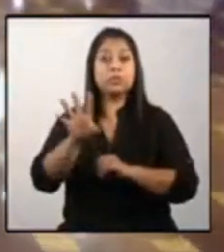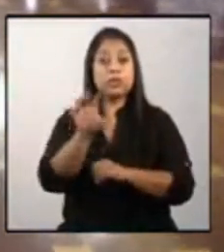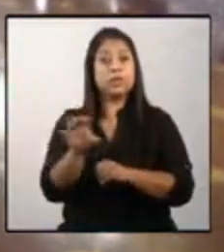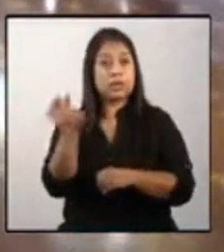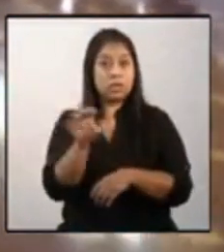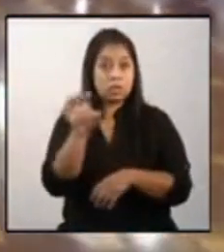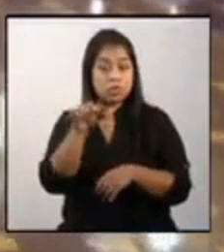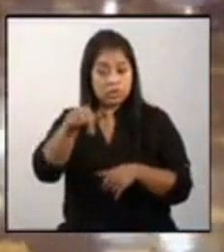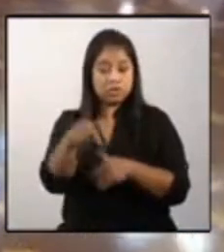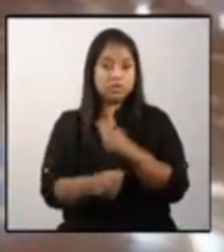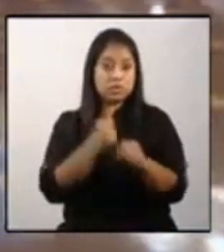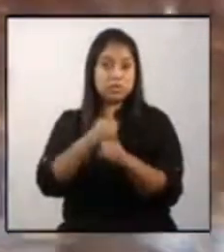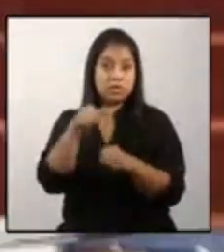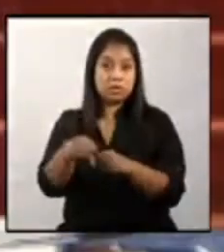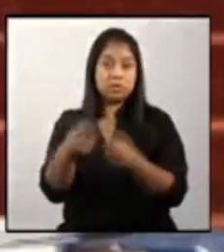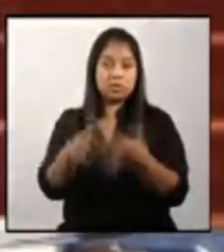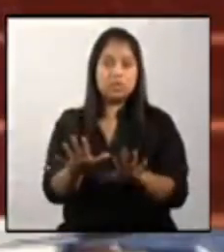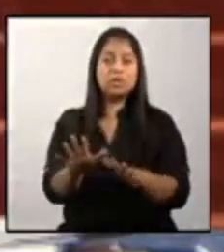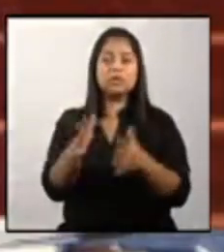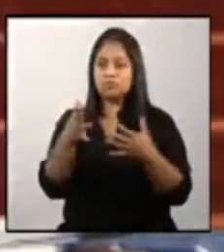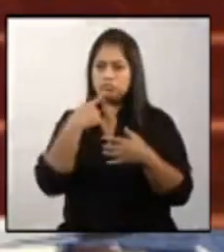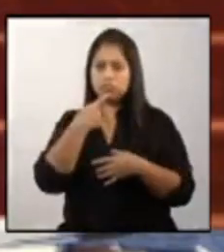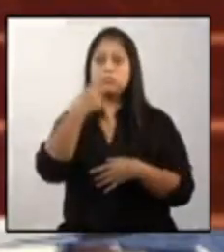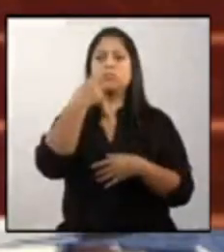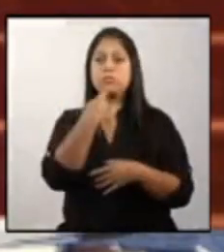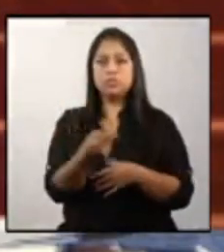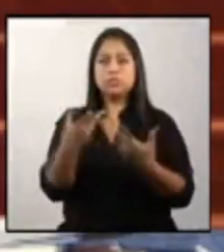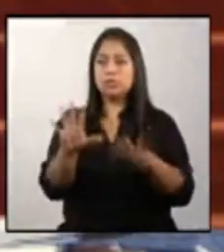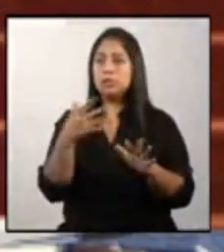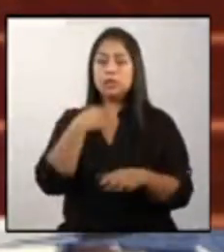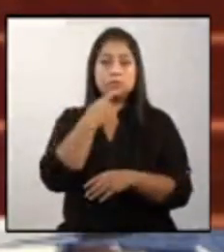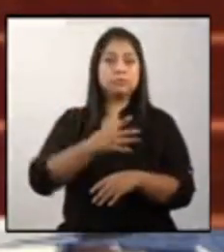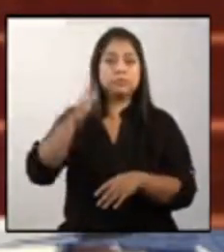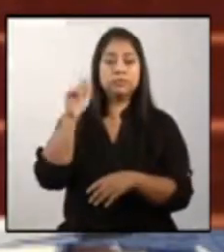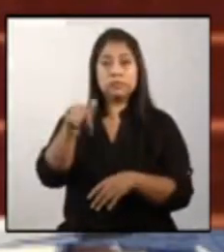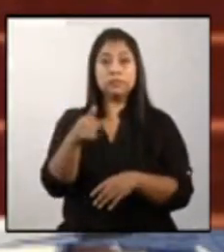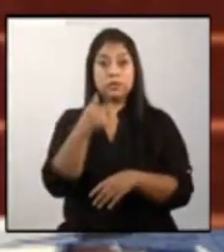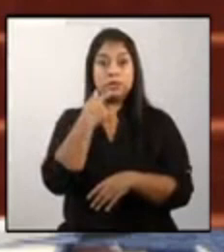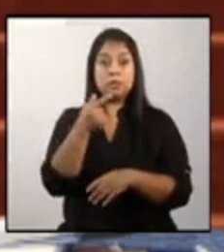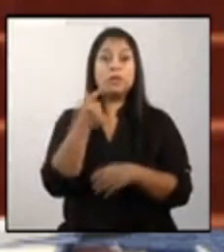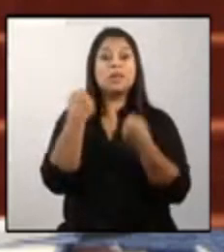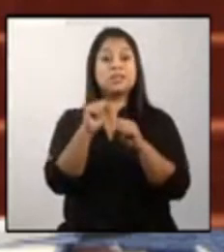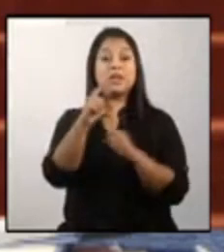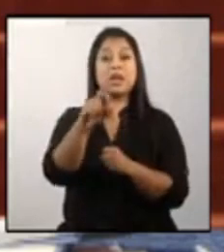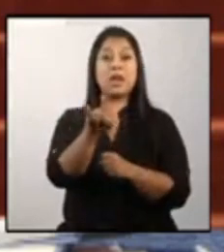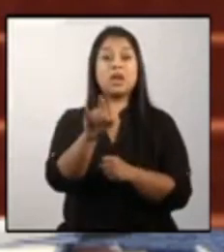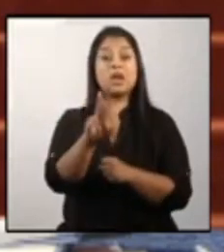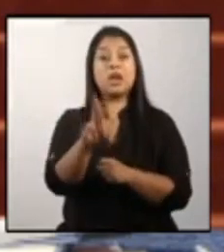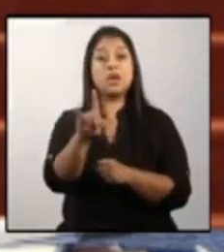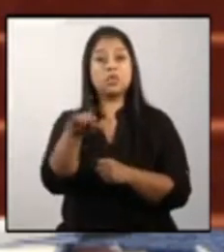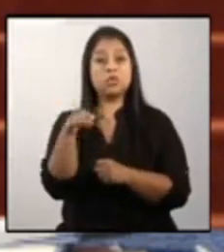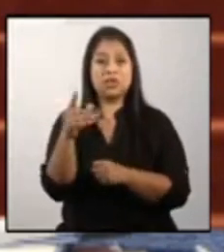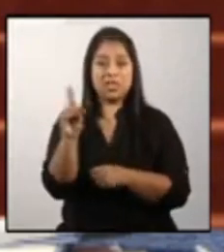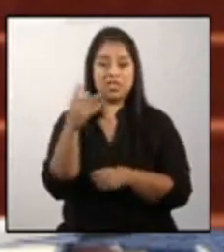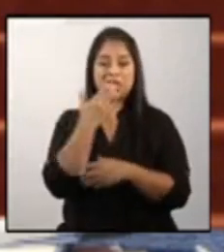enero de este año el que íbamos a poner la cruzada por la nutrición como uno de los ejes